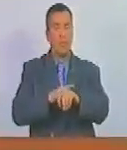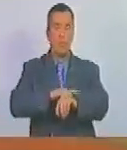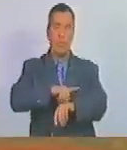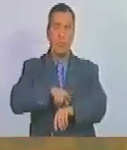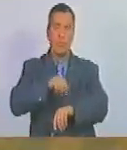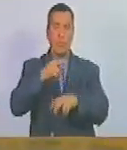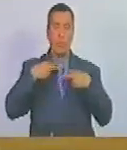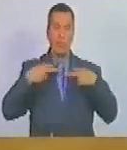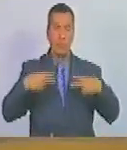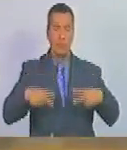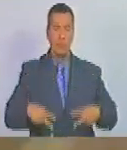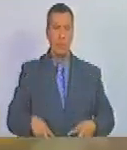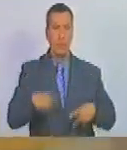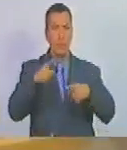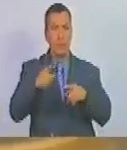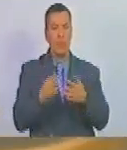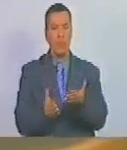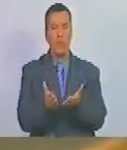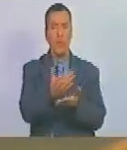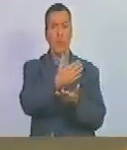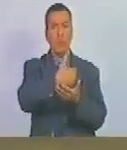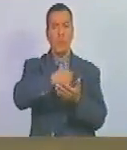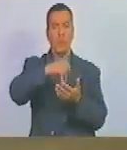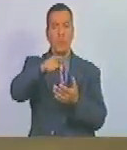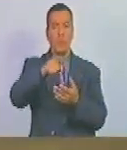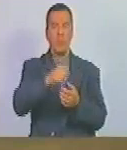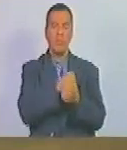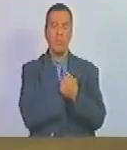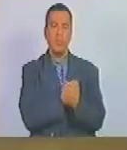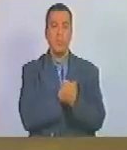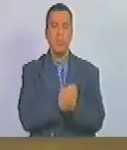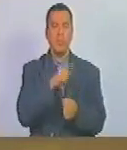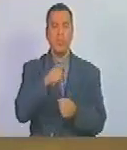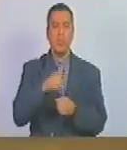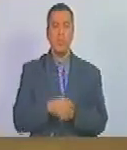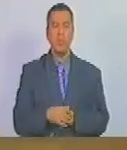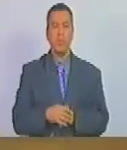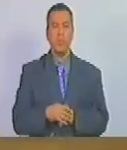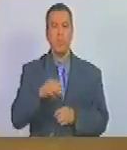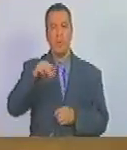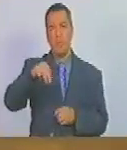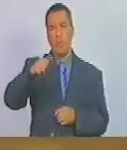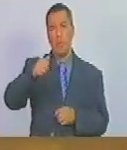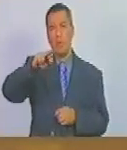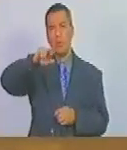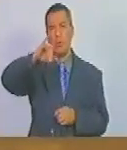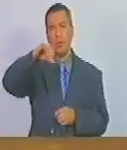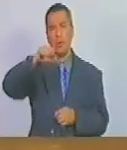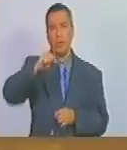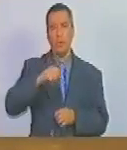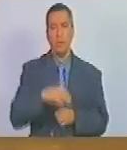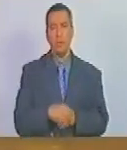la vida le arrebató ese amor de María Teresa del Toro.